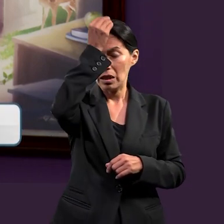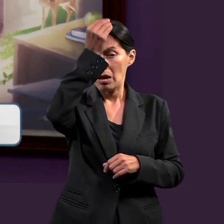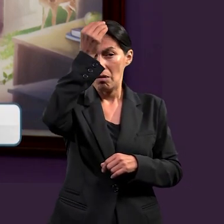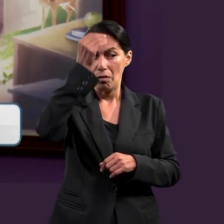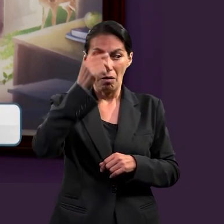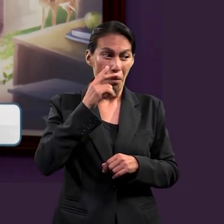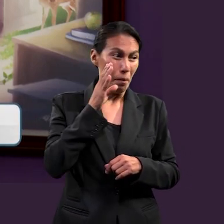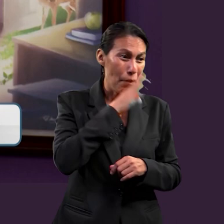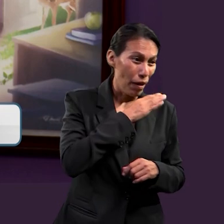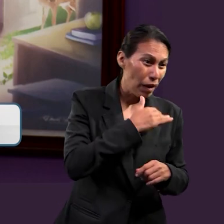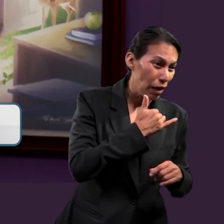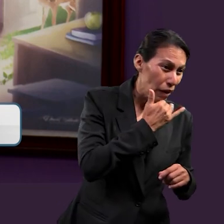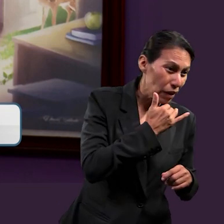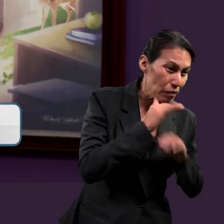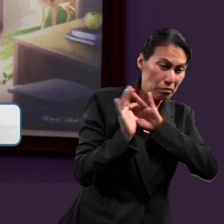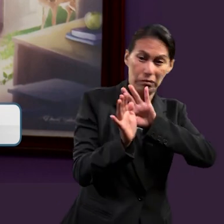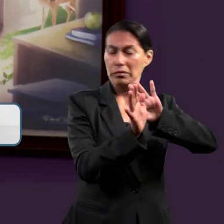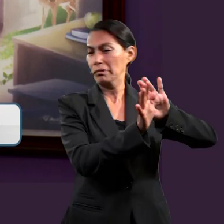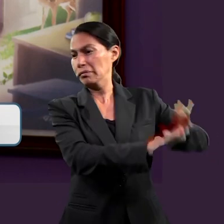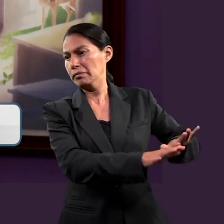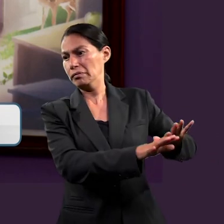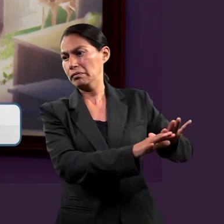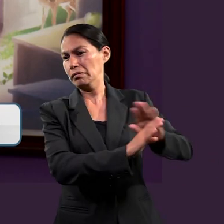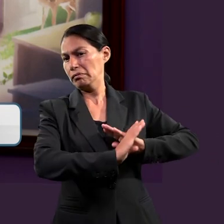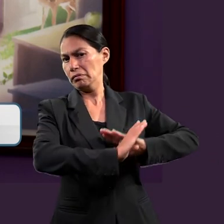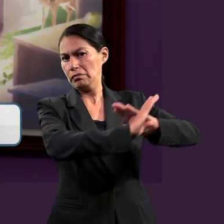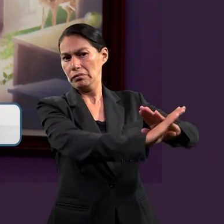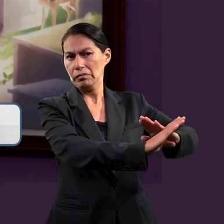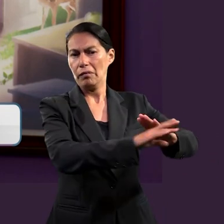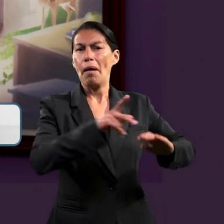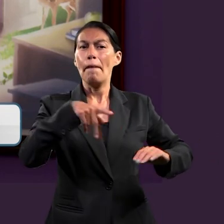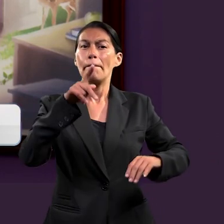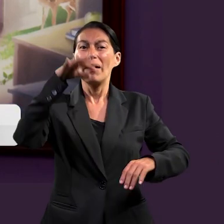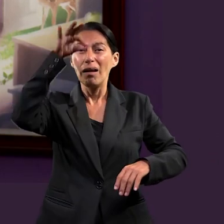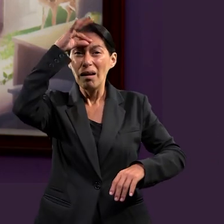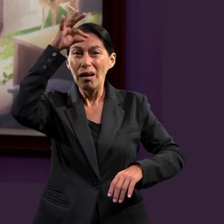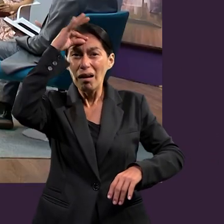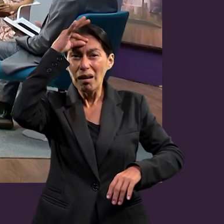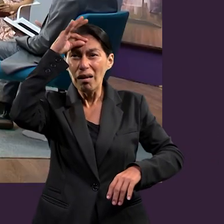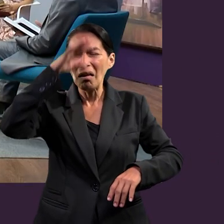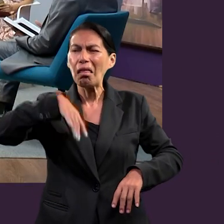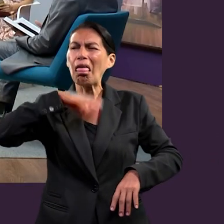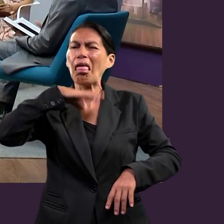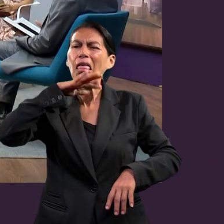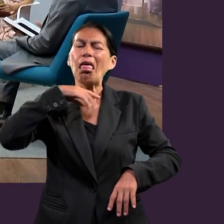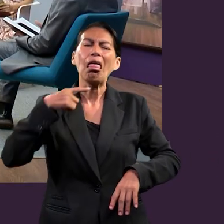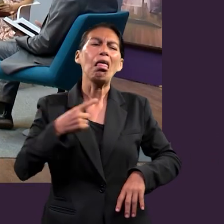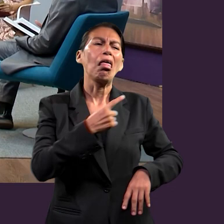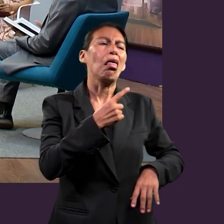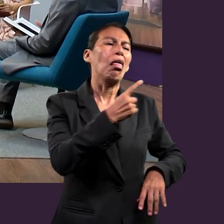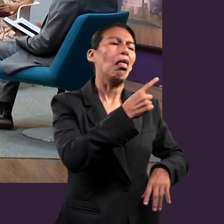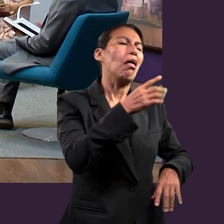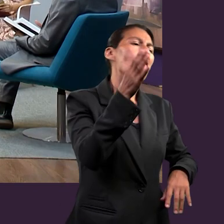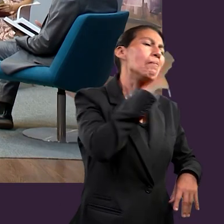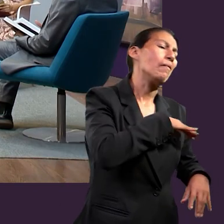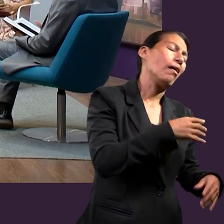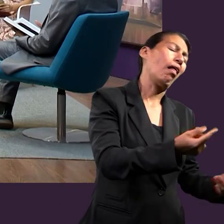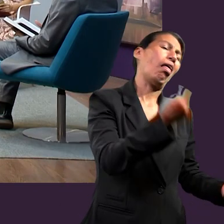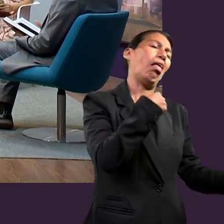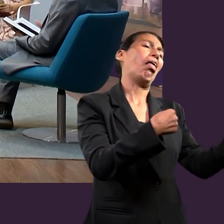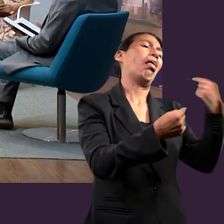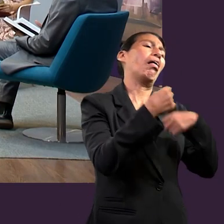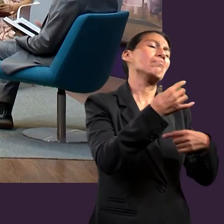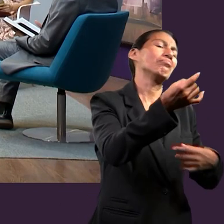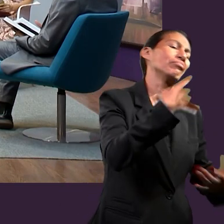se aparta, más el insensato pasa y recibe el daño. Creo que es muy claro